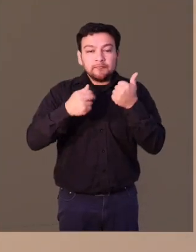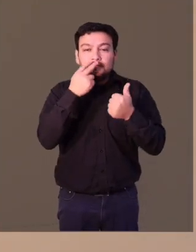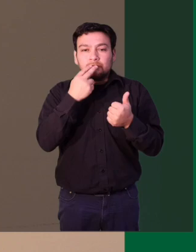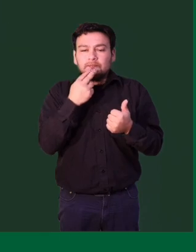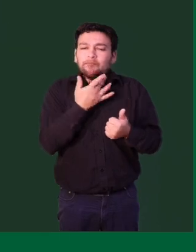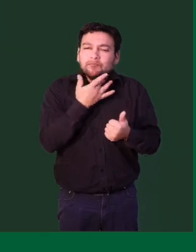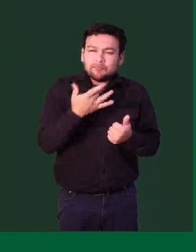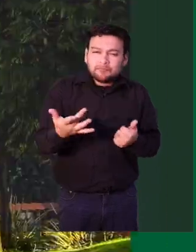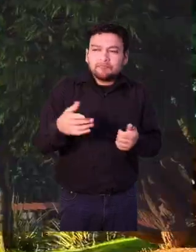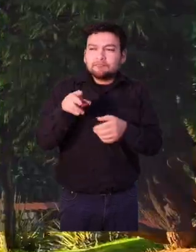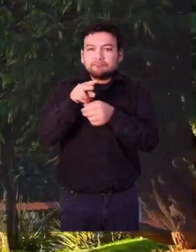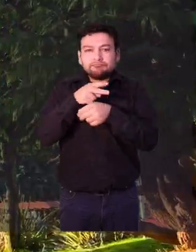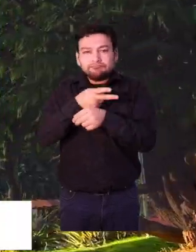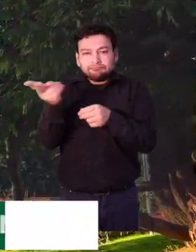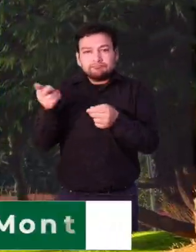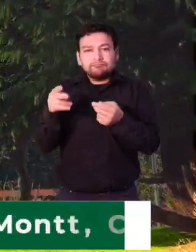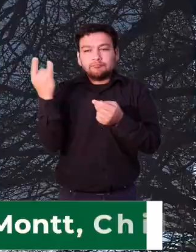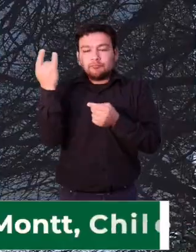estudia en la UAH.